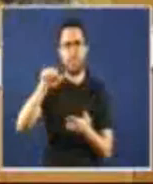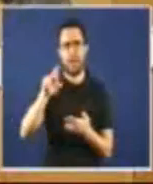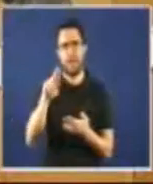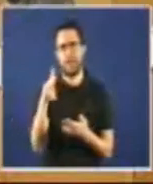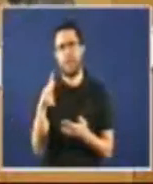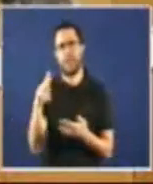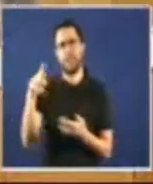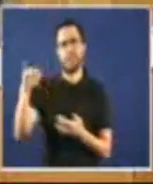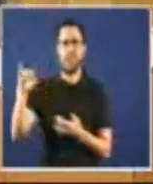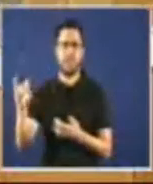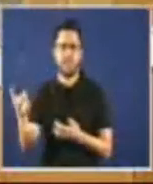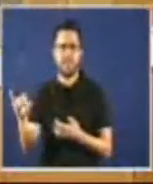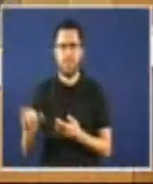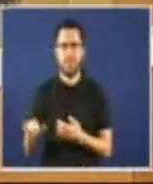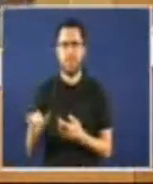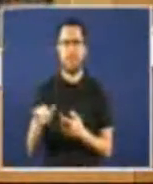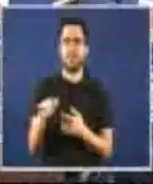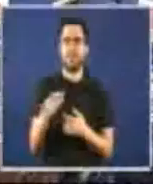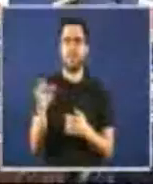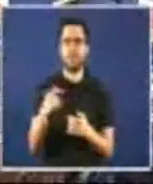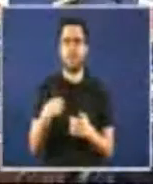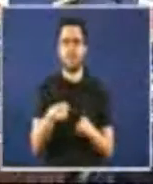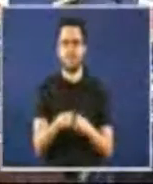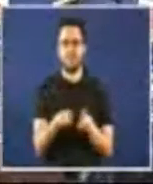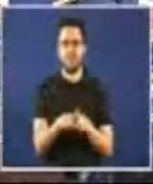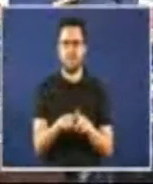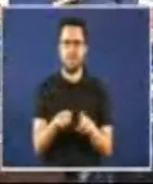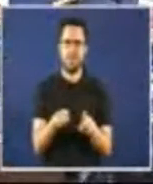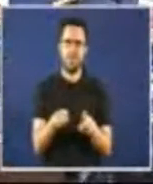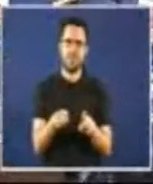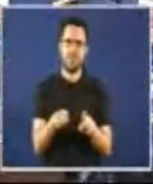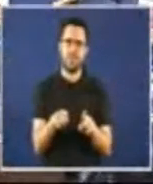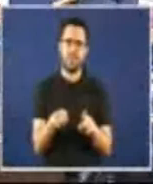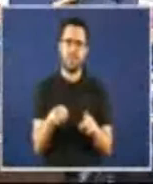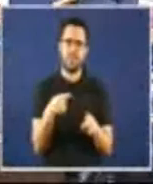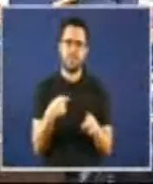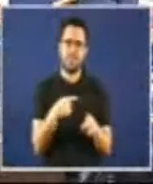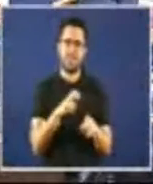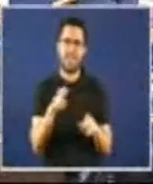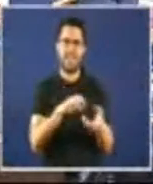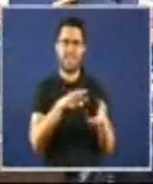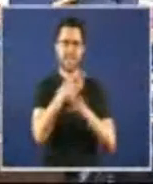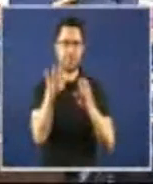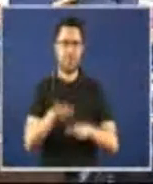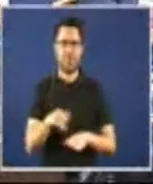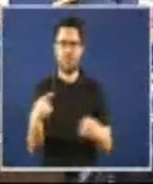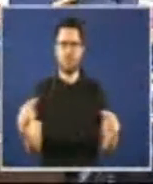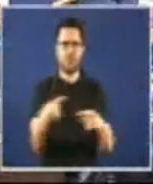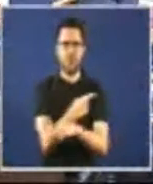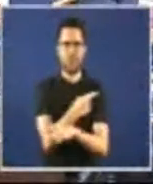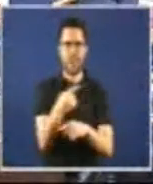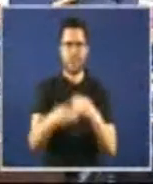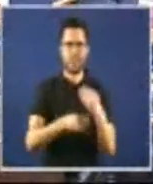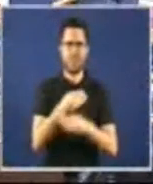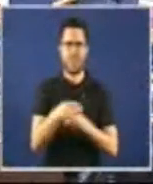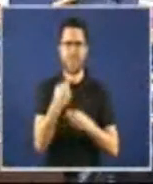é unha barbaridade que dá lugar a que cada vez os resultados seixan os contrarios daqueles para os que se